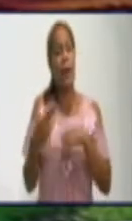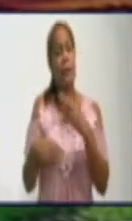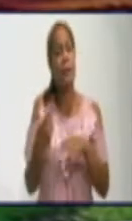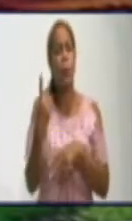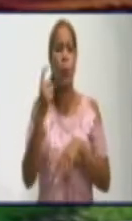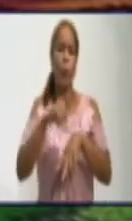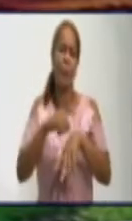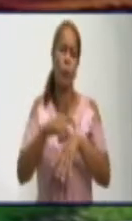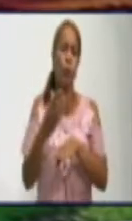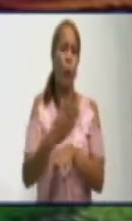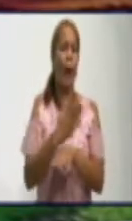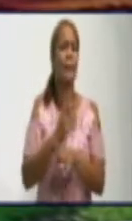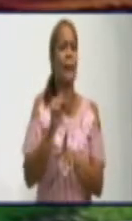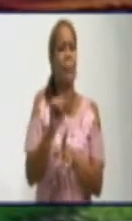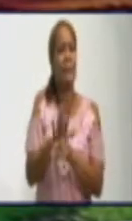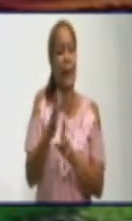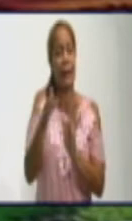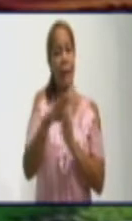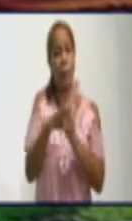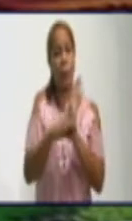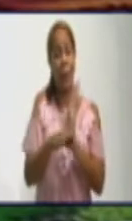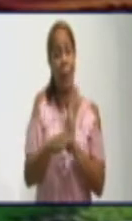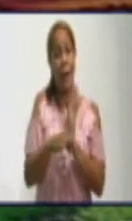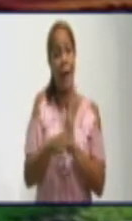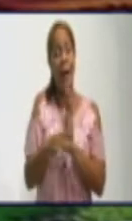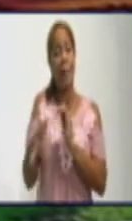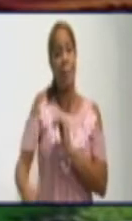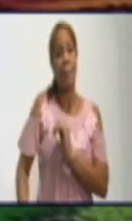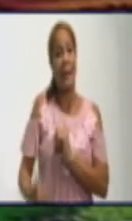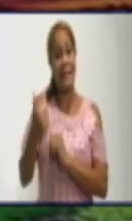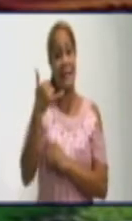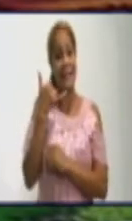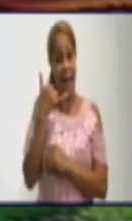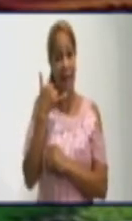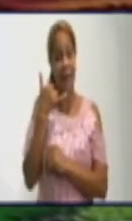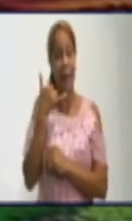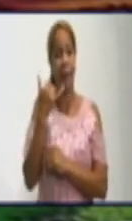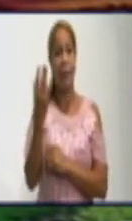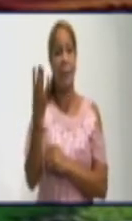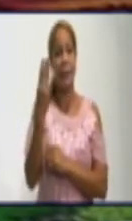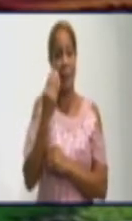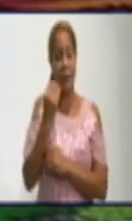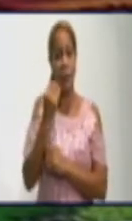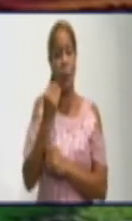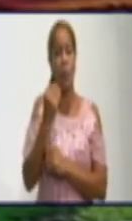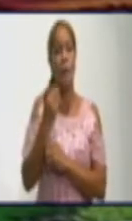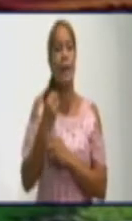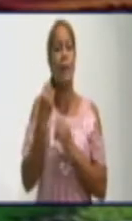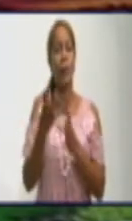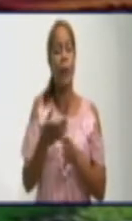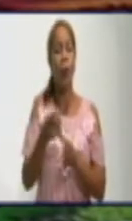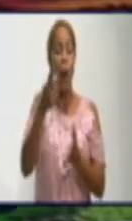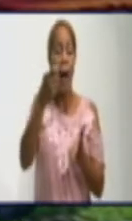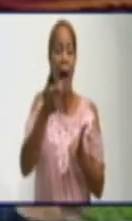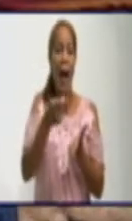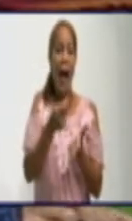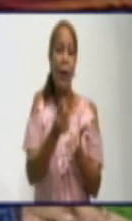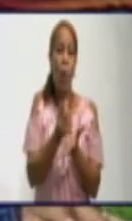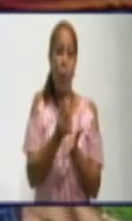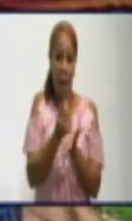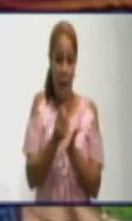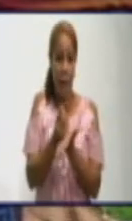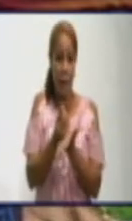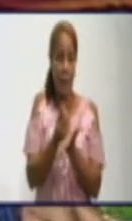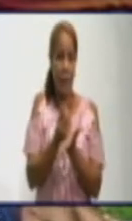programa, llegaba un mensaje de un televidente al cual le fueron a cobrar el servicio de agua de los últimos cuatro